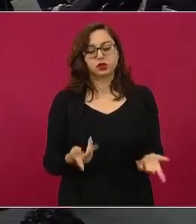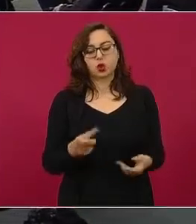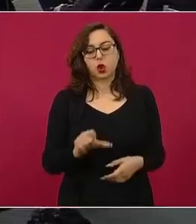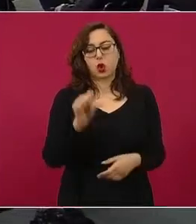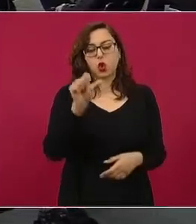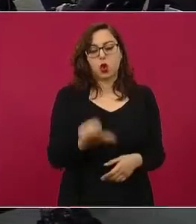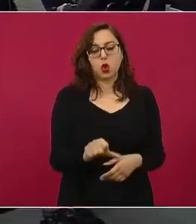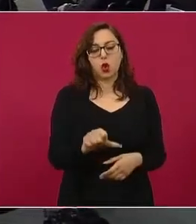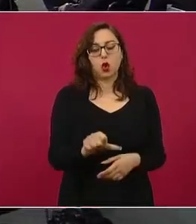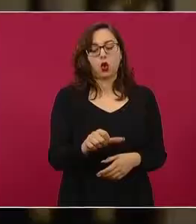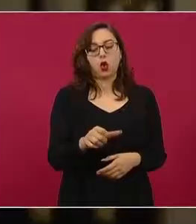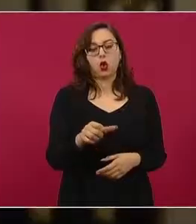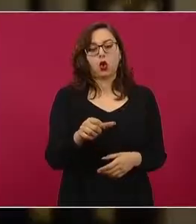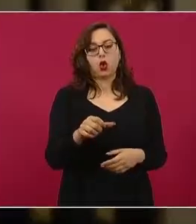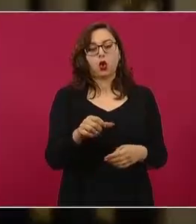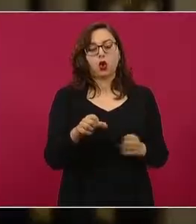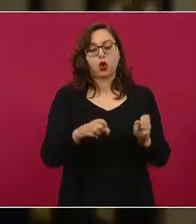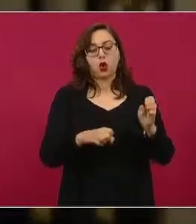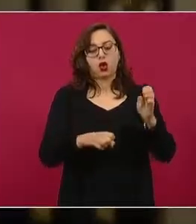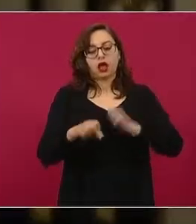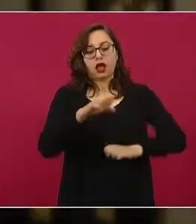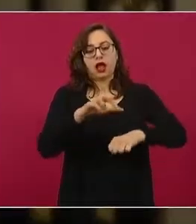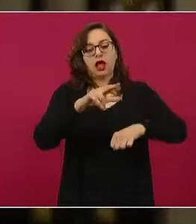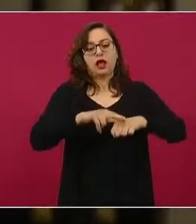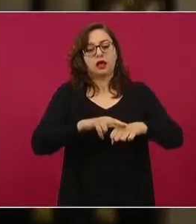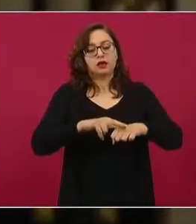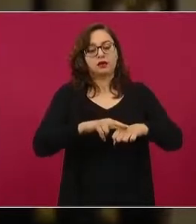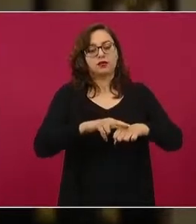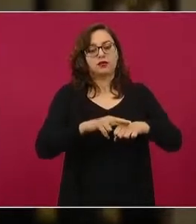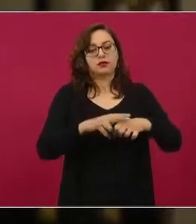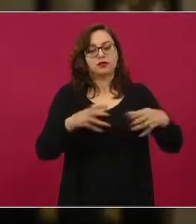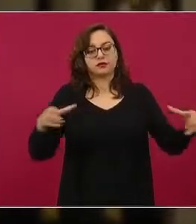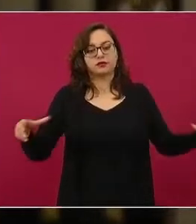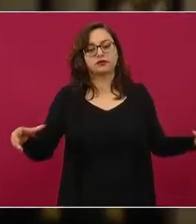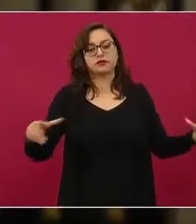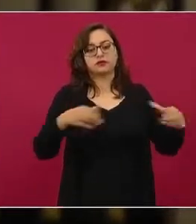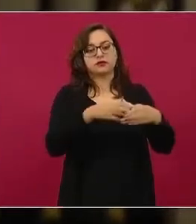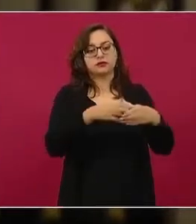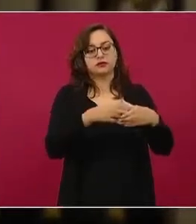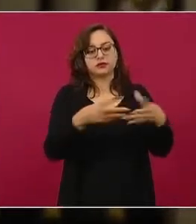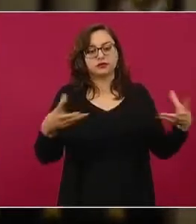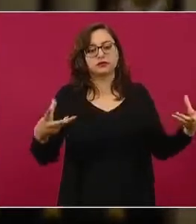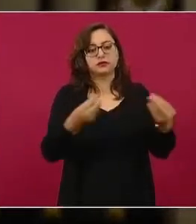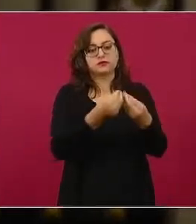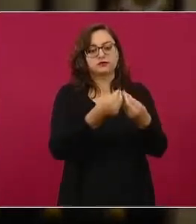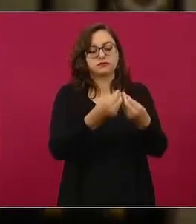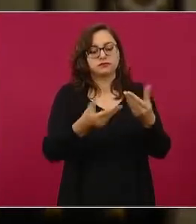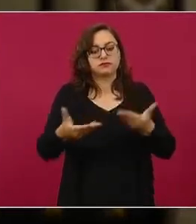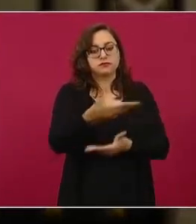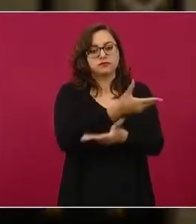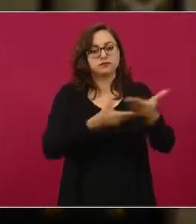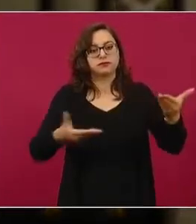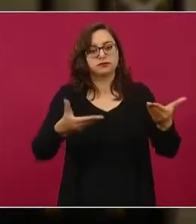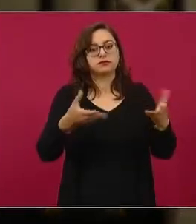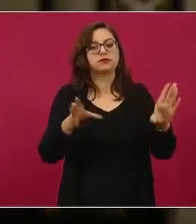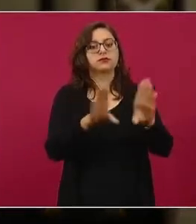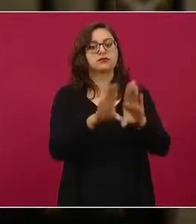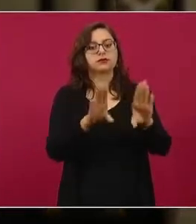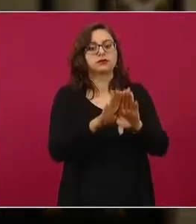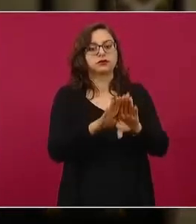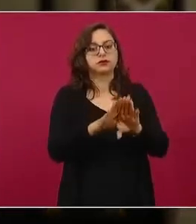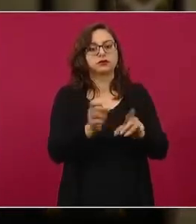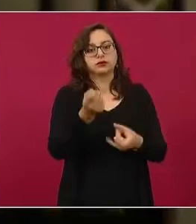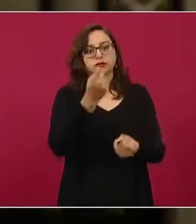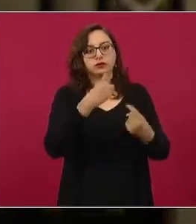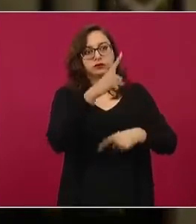cónsules, embajadores. Preguntarle concretamente en torno a los cónsules que se encuentran en Estados